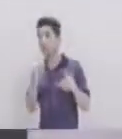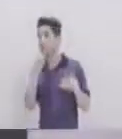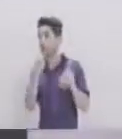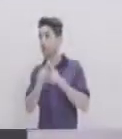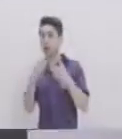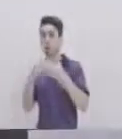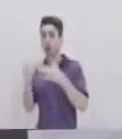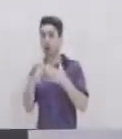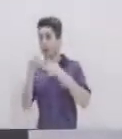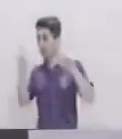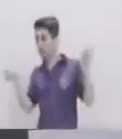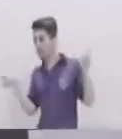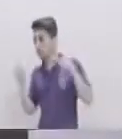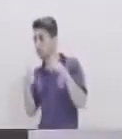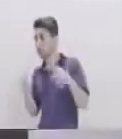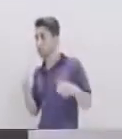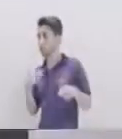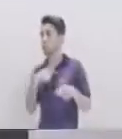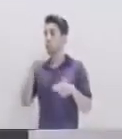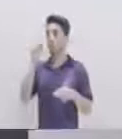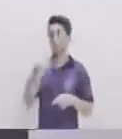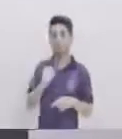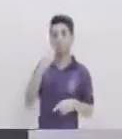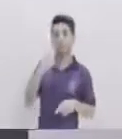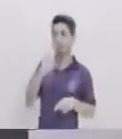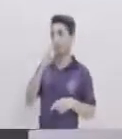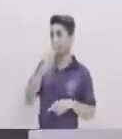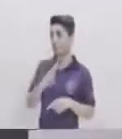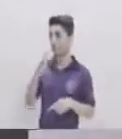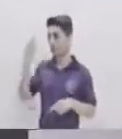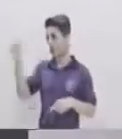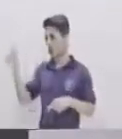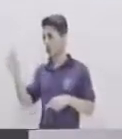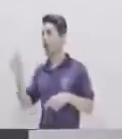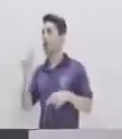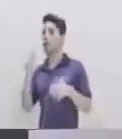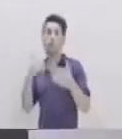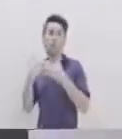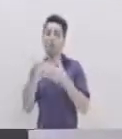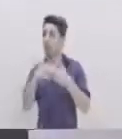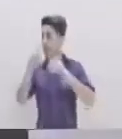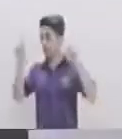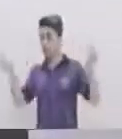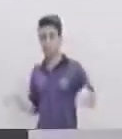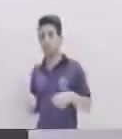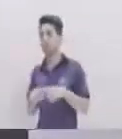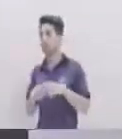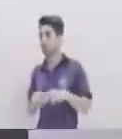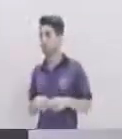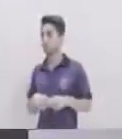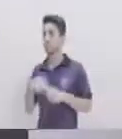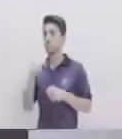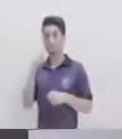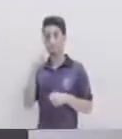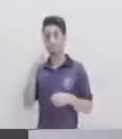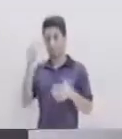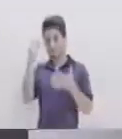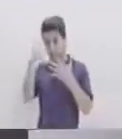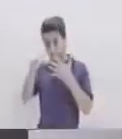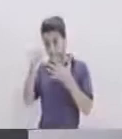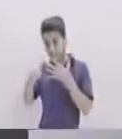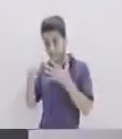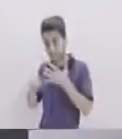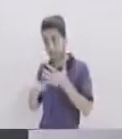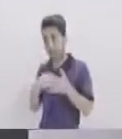lado Entonces Por ejemplo Puedo conocer beta Y alfa Y cualquiera De los tres lados Entonces Si yo Tengo estas